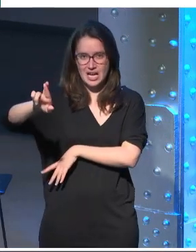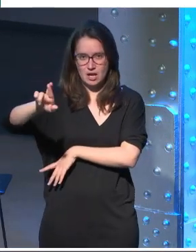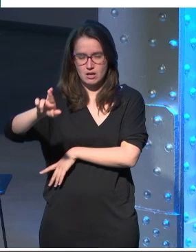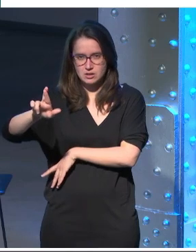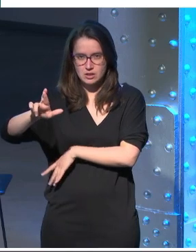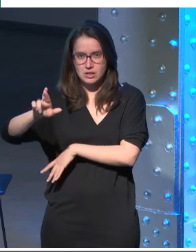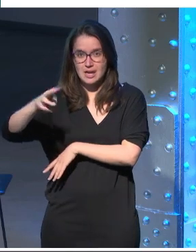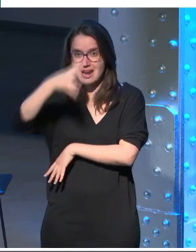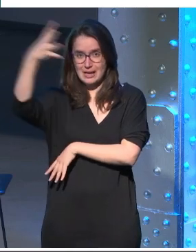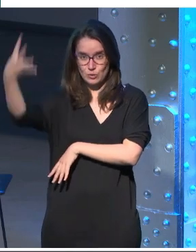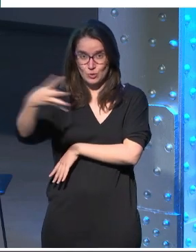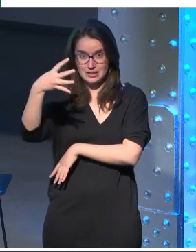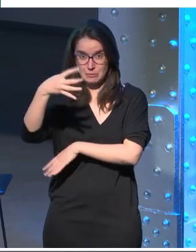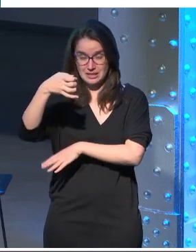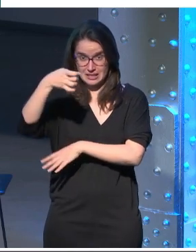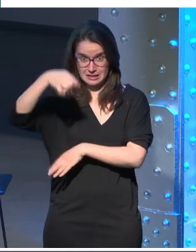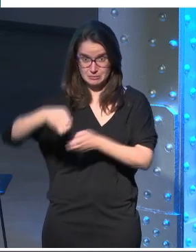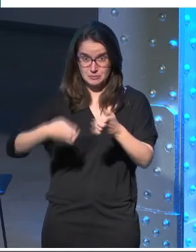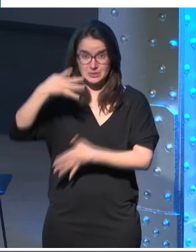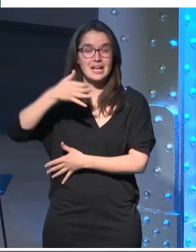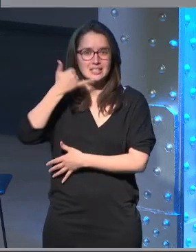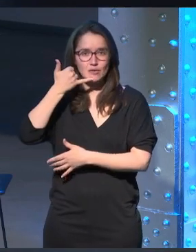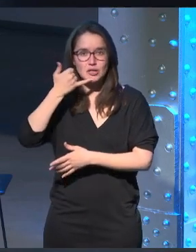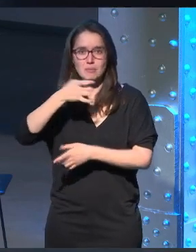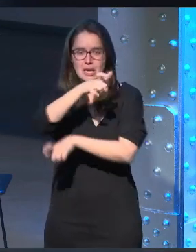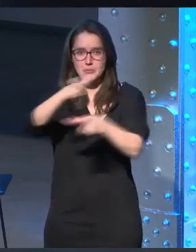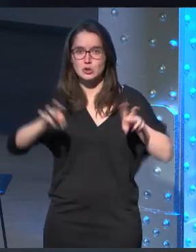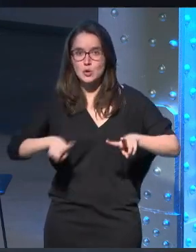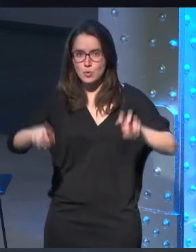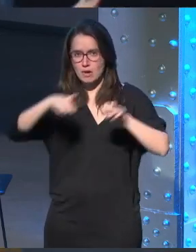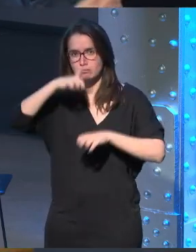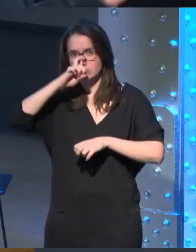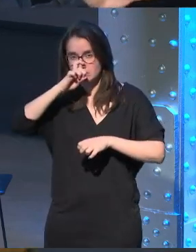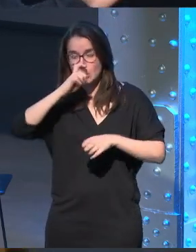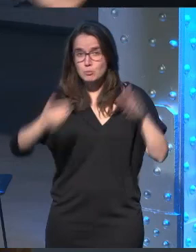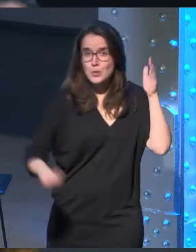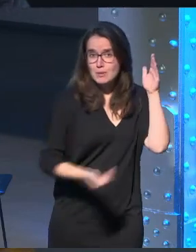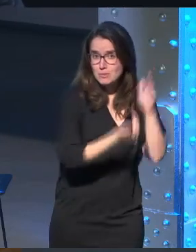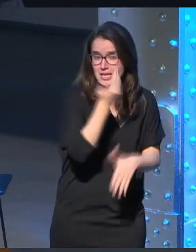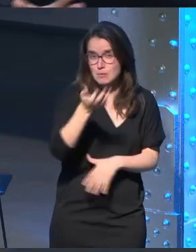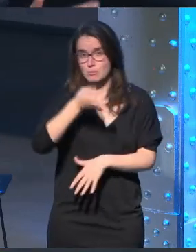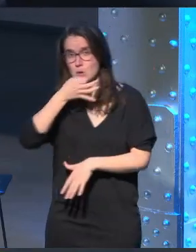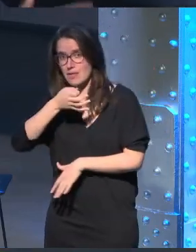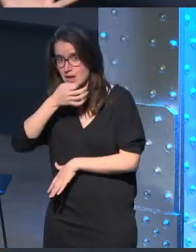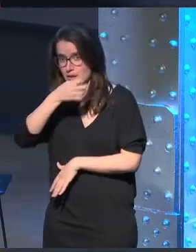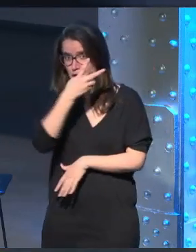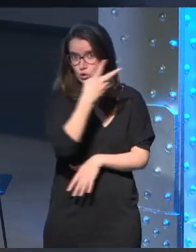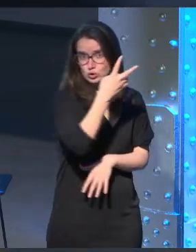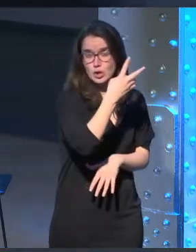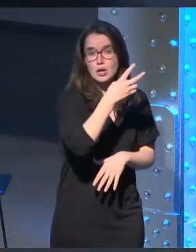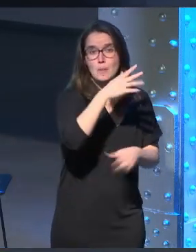en la cuarta planta recordaros para los que sois nuevos que hay horario de mañana, horario de tarde de